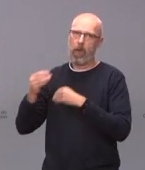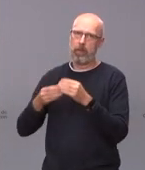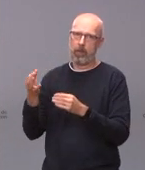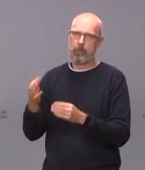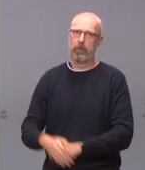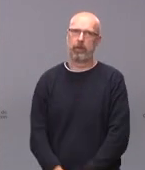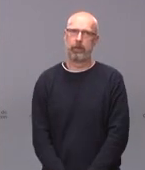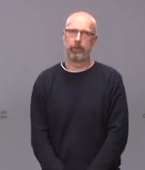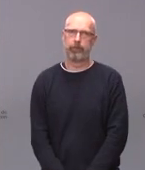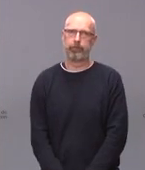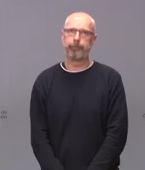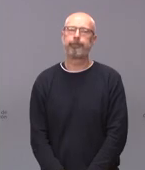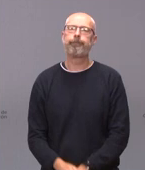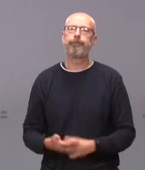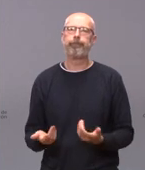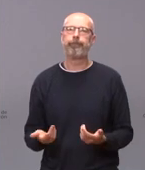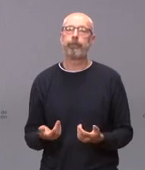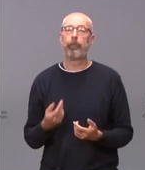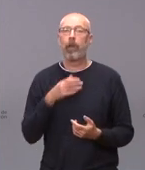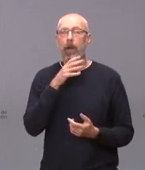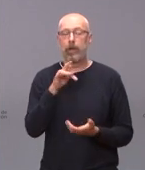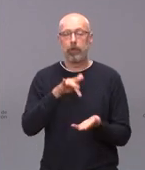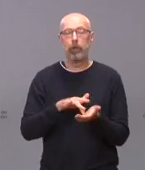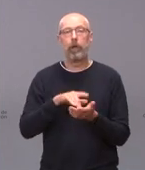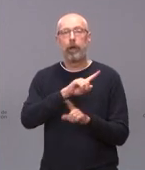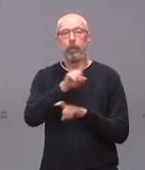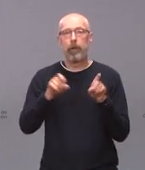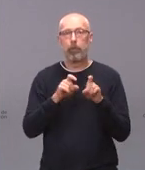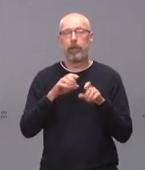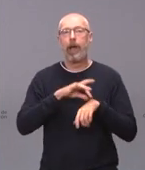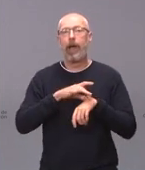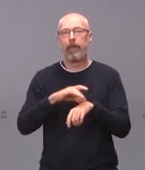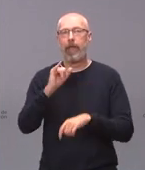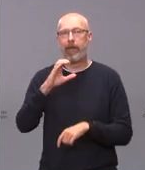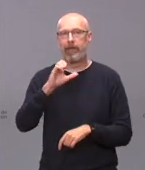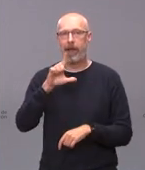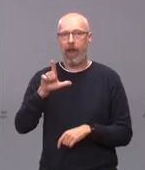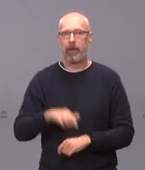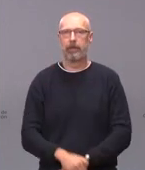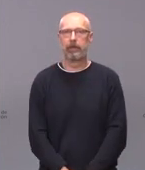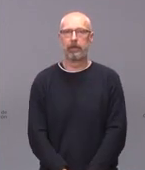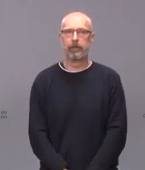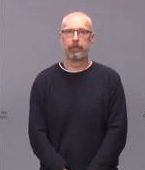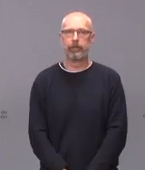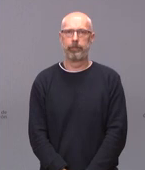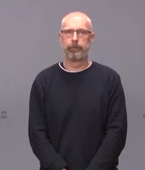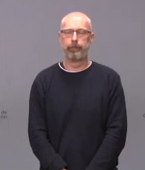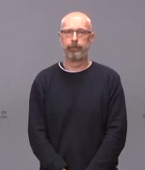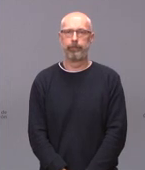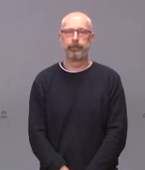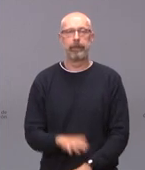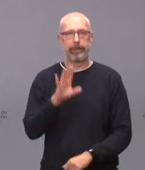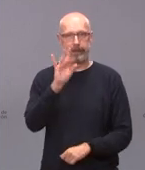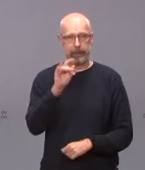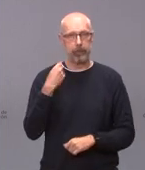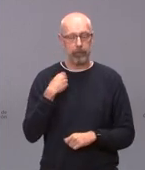Seguimos adelante con visitación Andrés de la agencia ICAL. Bisi, cuando quieras. Sí, incidiendo en esto